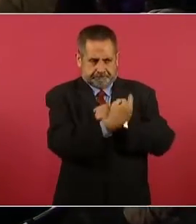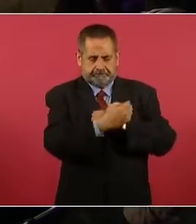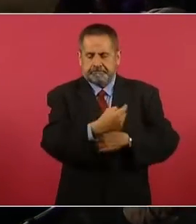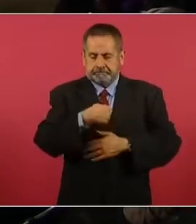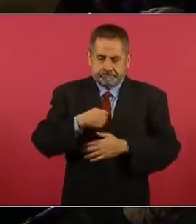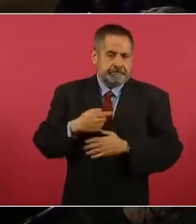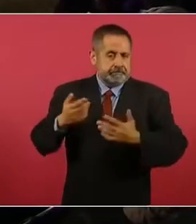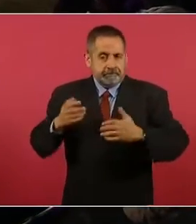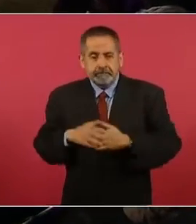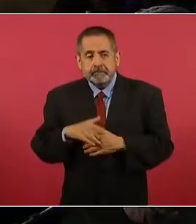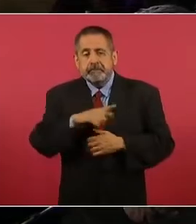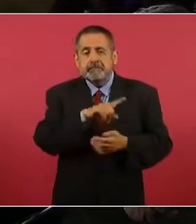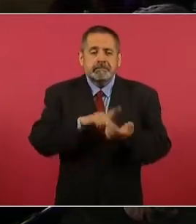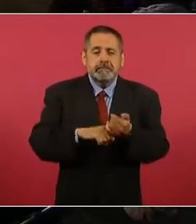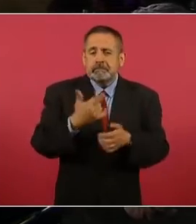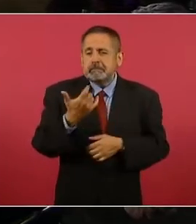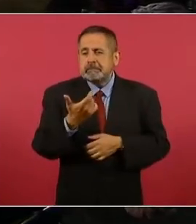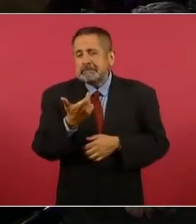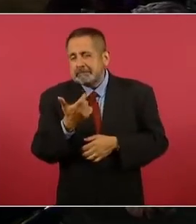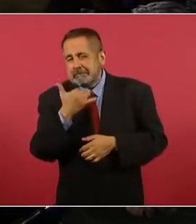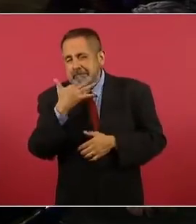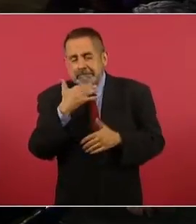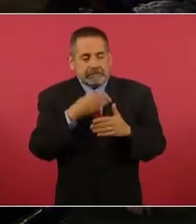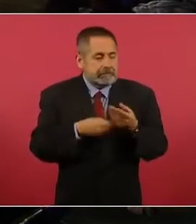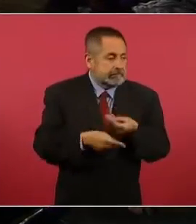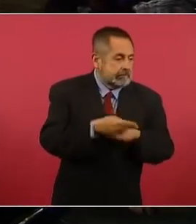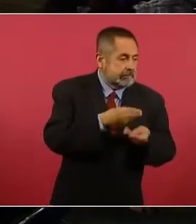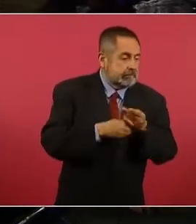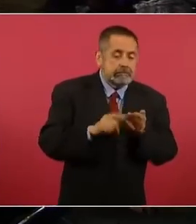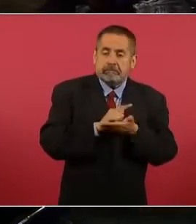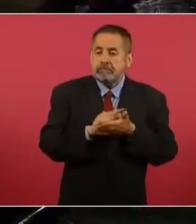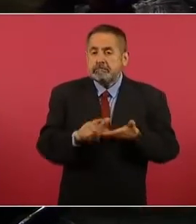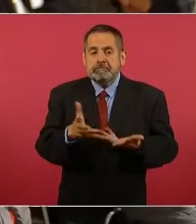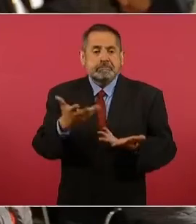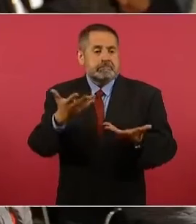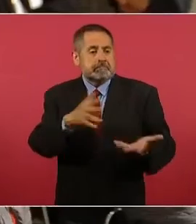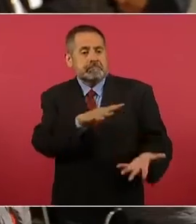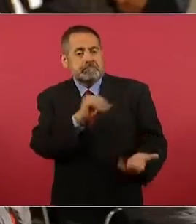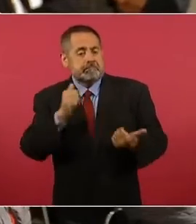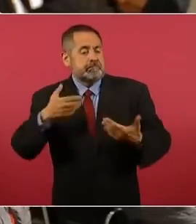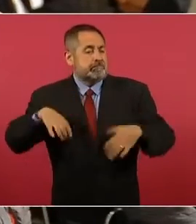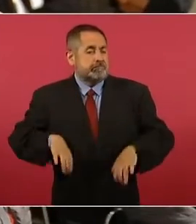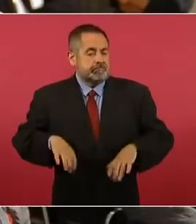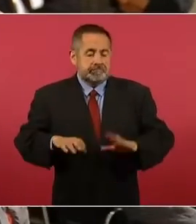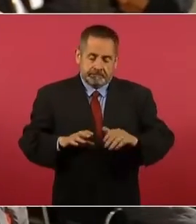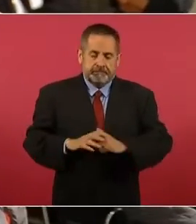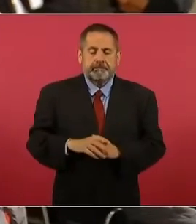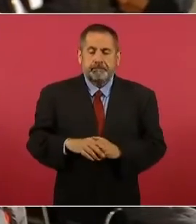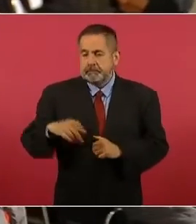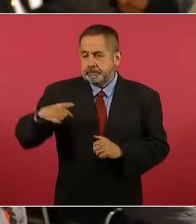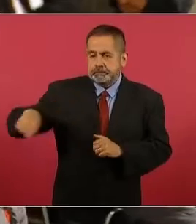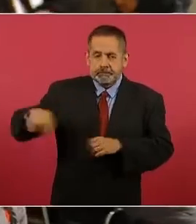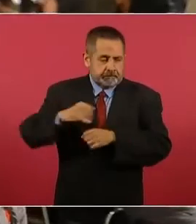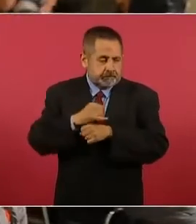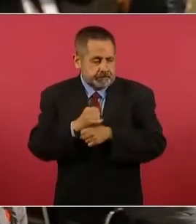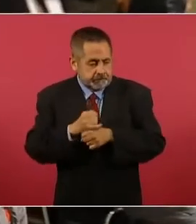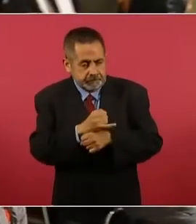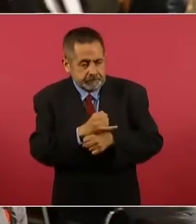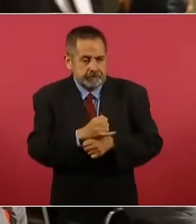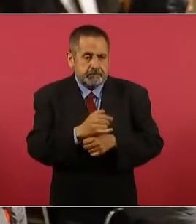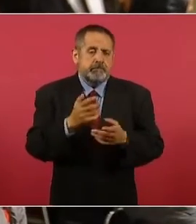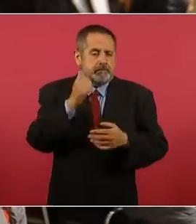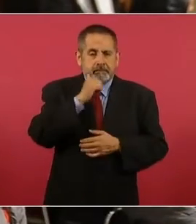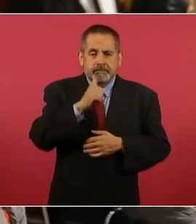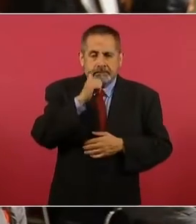lavado de dinero en estas investigaciones. Presidente, como sabemos, cuando existen estas investigaciones se solicita la